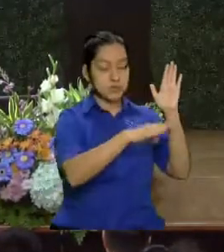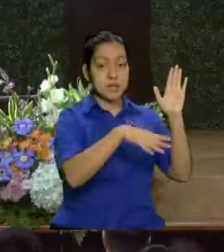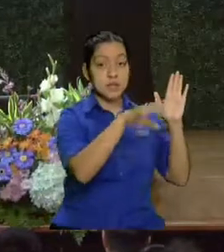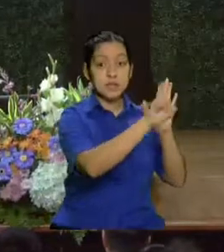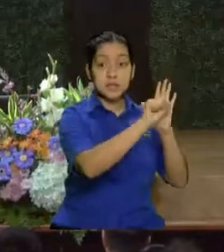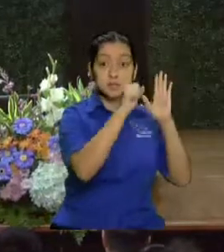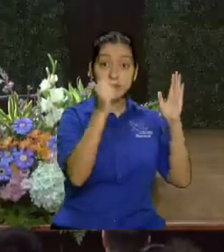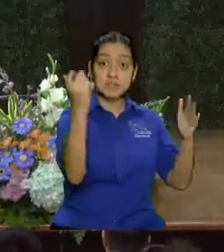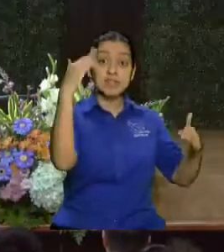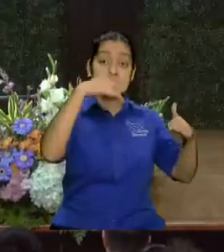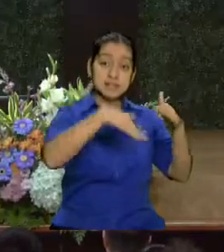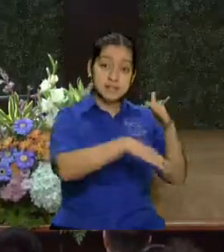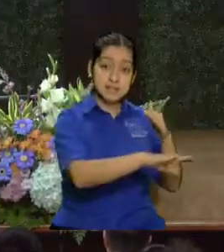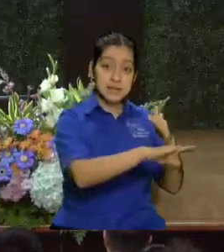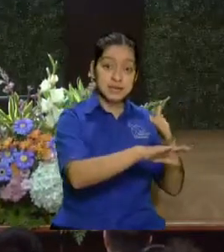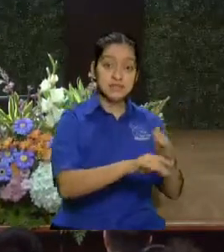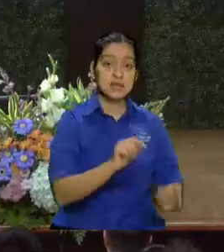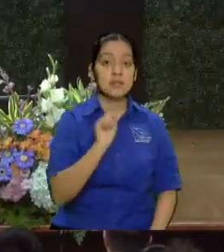de las entradas de su casa